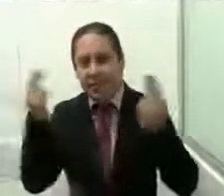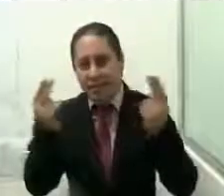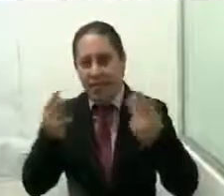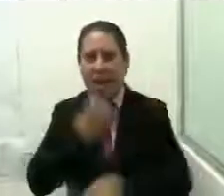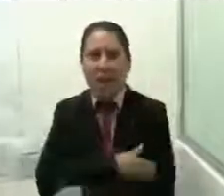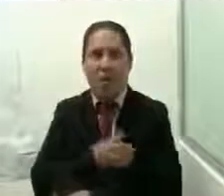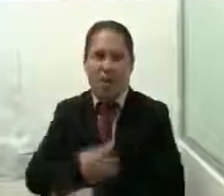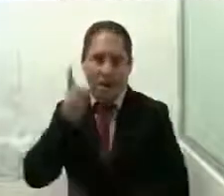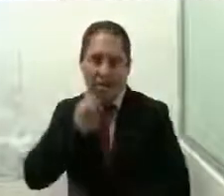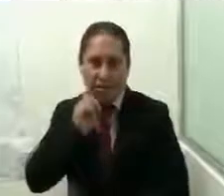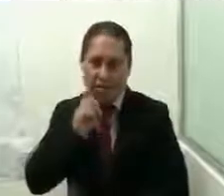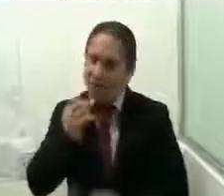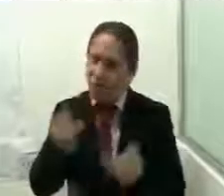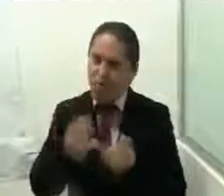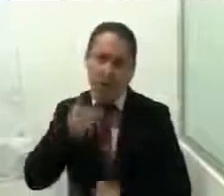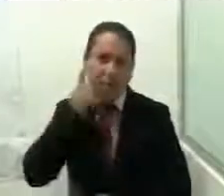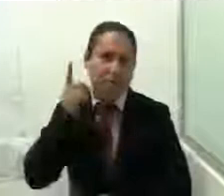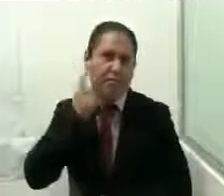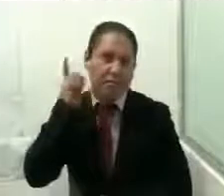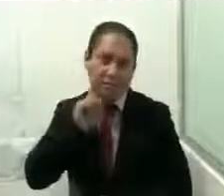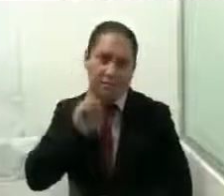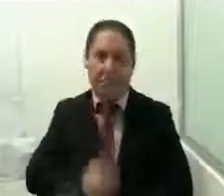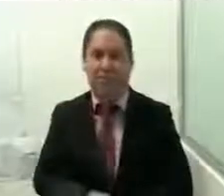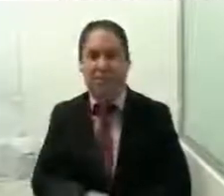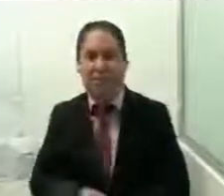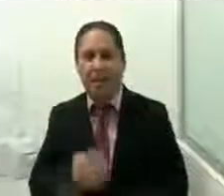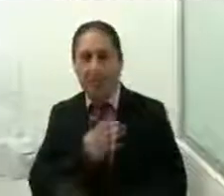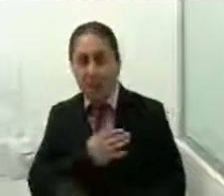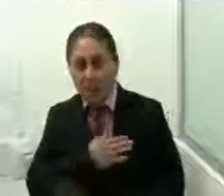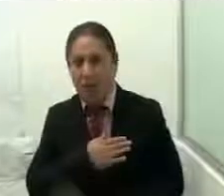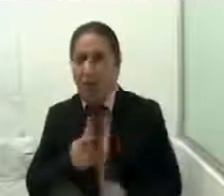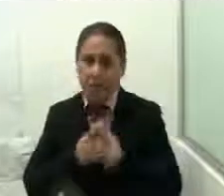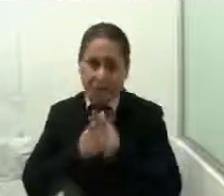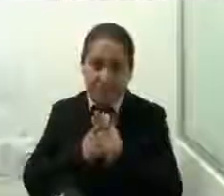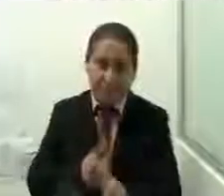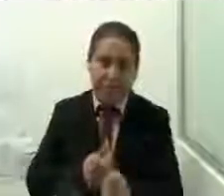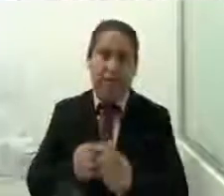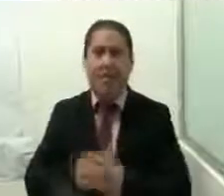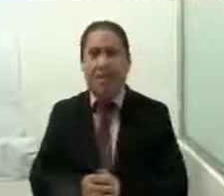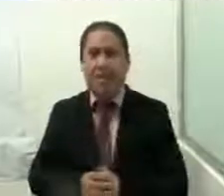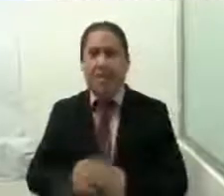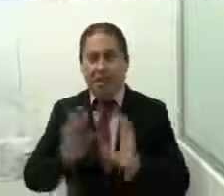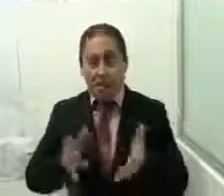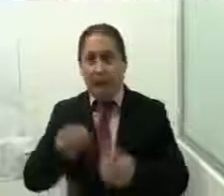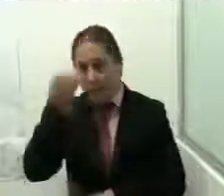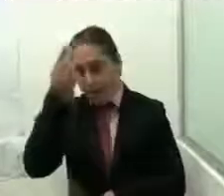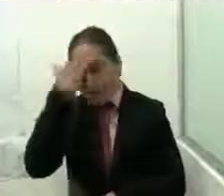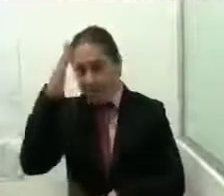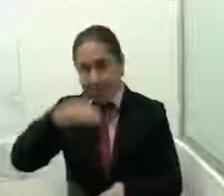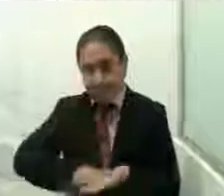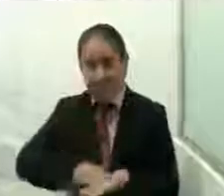diputadas muchísimas gracias y bueno seguimos se instruye a la secretaría a tomar nota de todo lo aquí